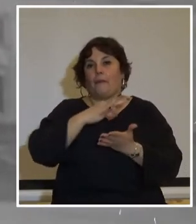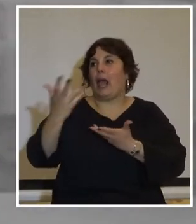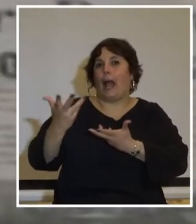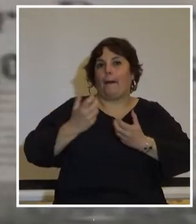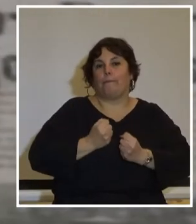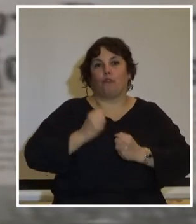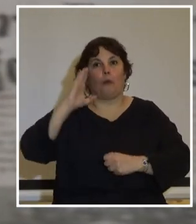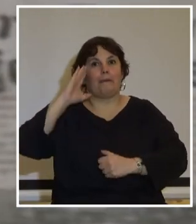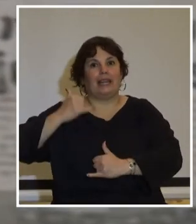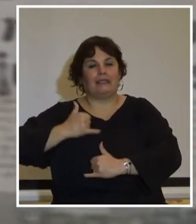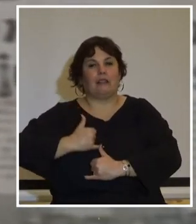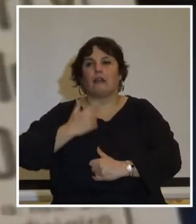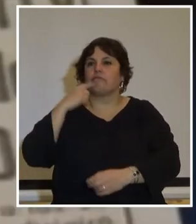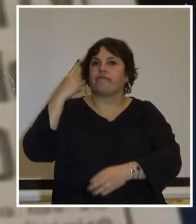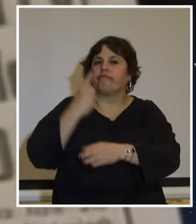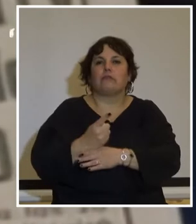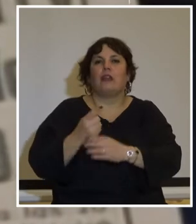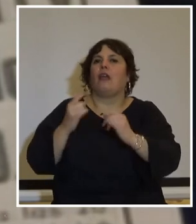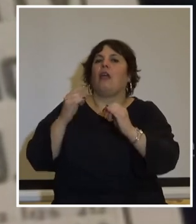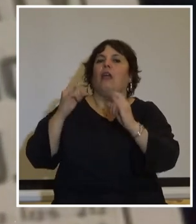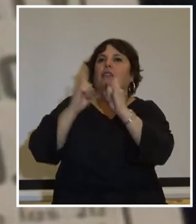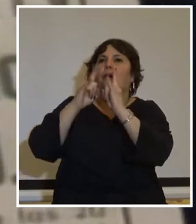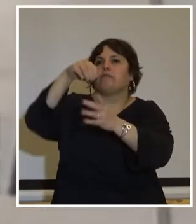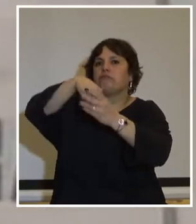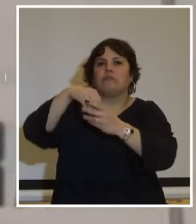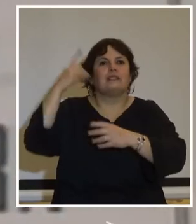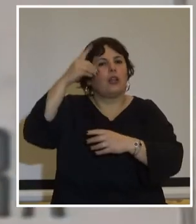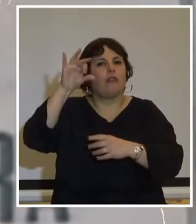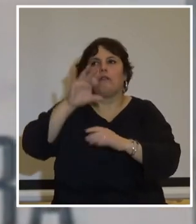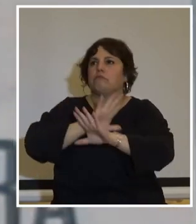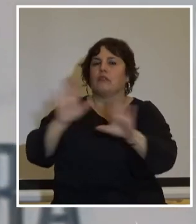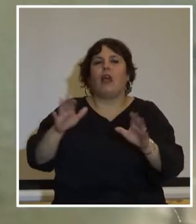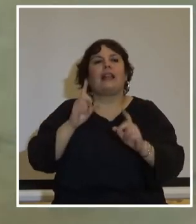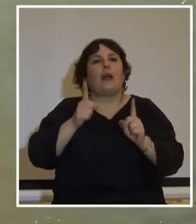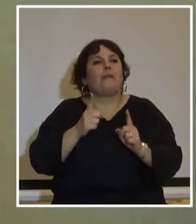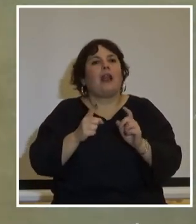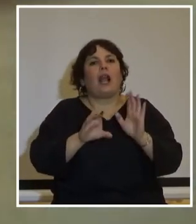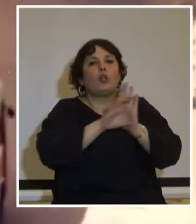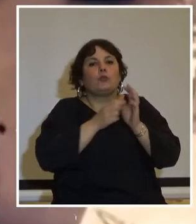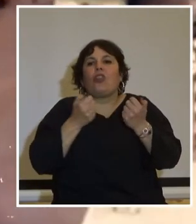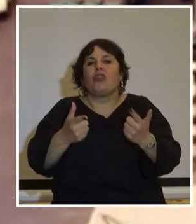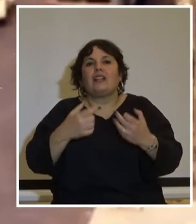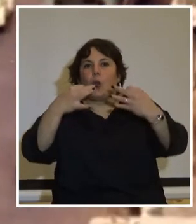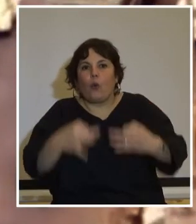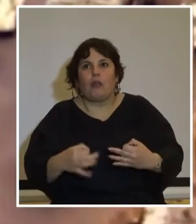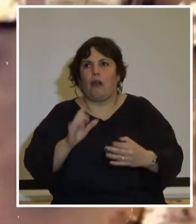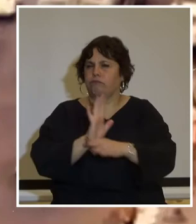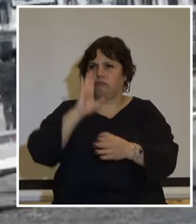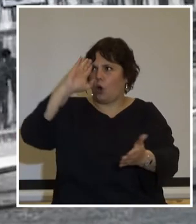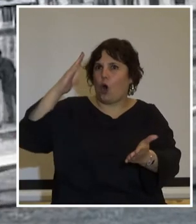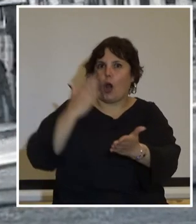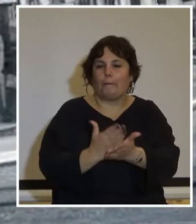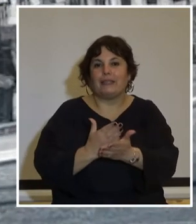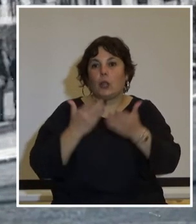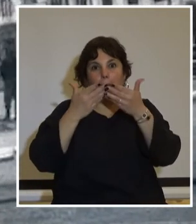los mandos militares, decretó la disolución del Parlamento y la supresión de las garantías constitucionales, lo que configuró un golpe de Estado y dio